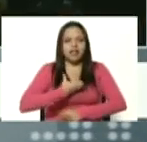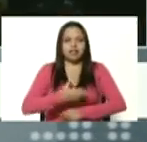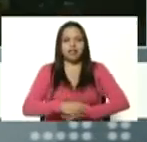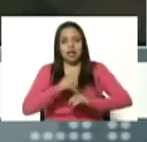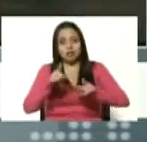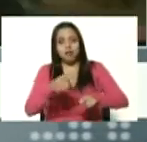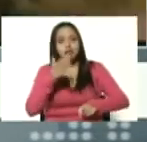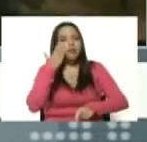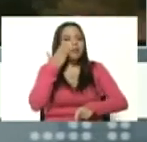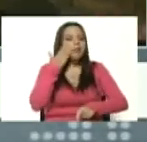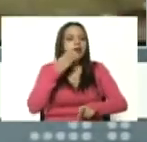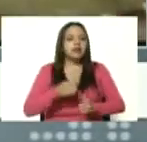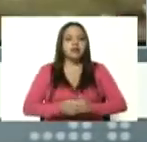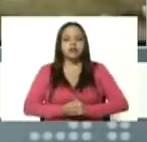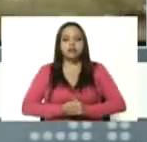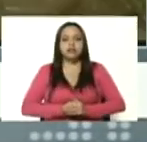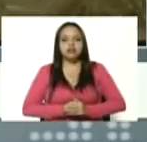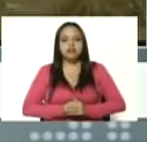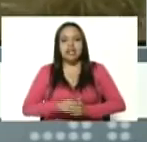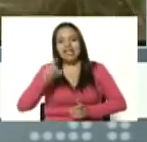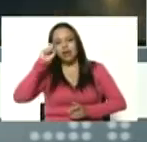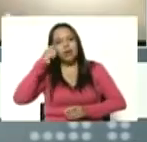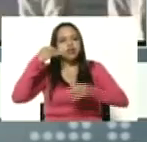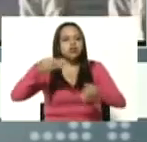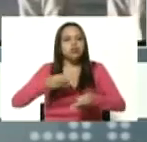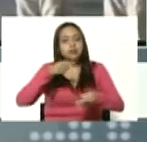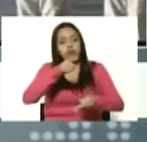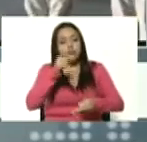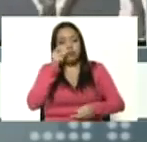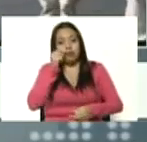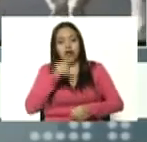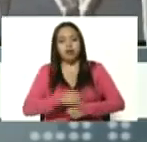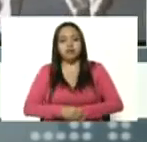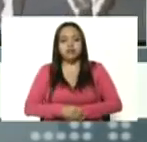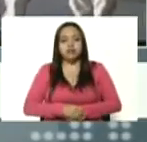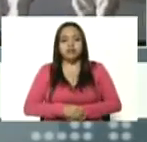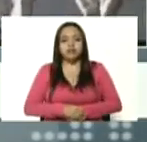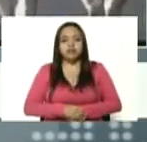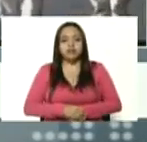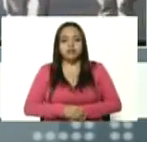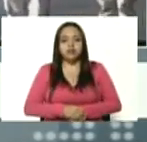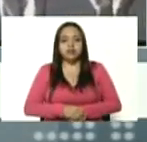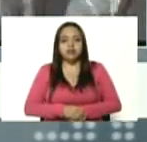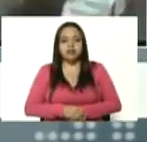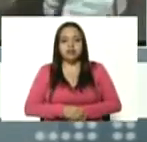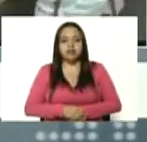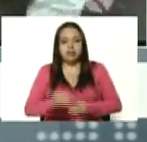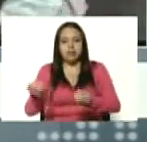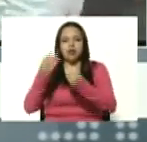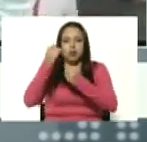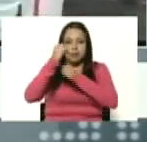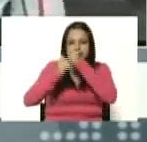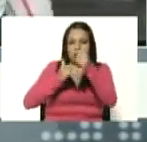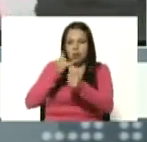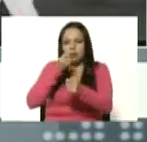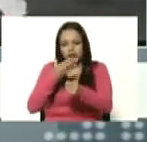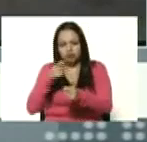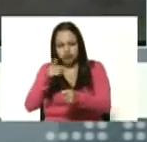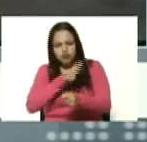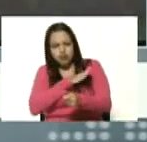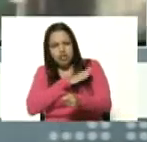y memoria eterna José Vicente Rangel por ahí me mandó un video bien bueno tú tienes ese video